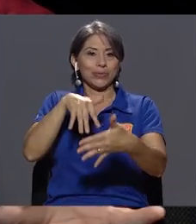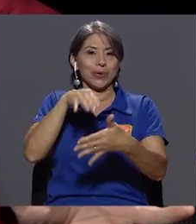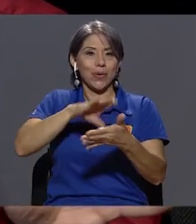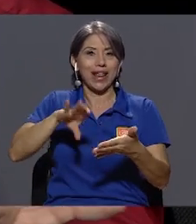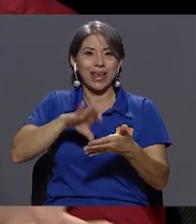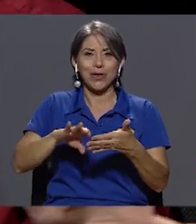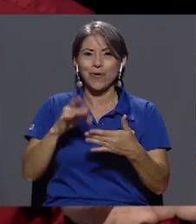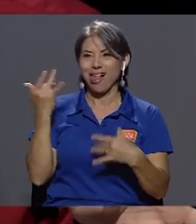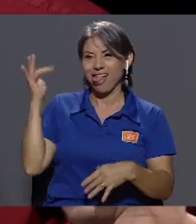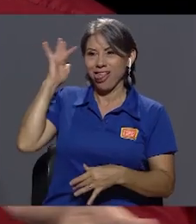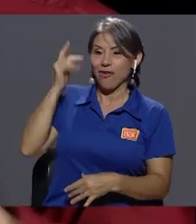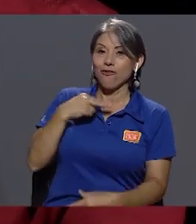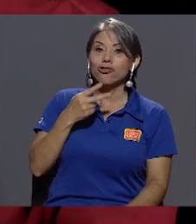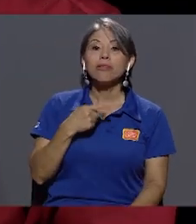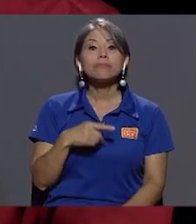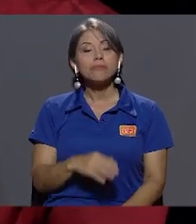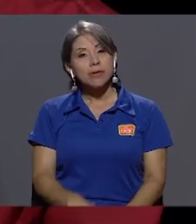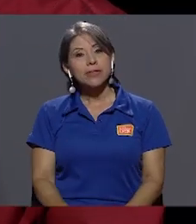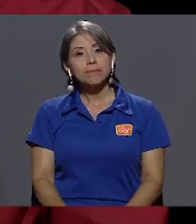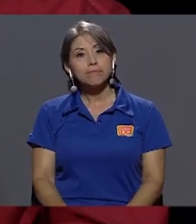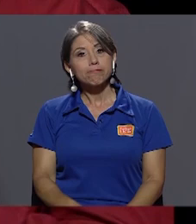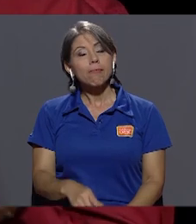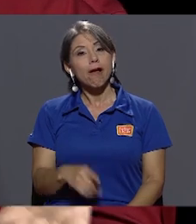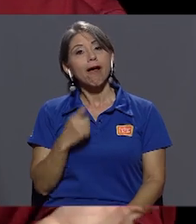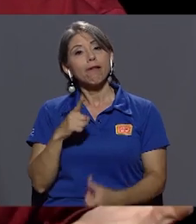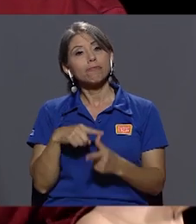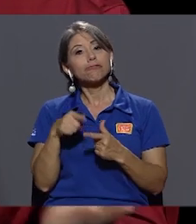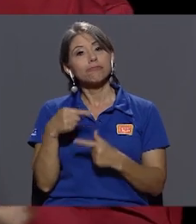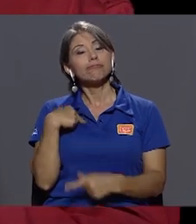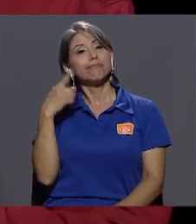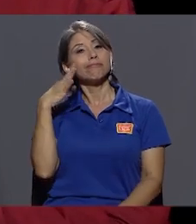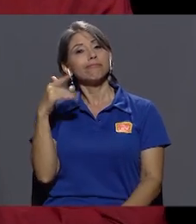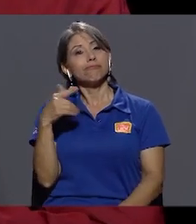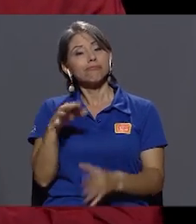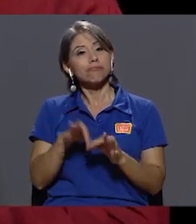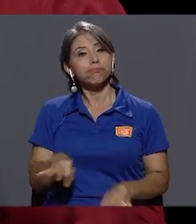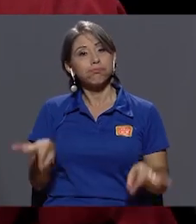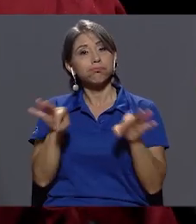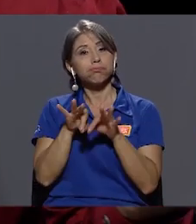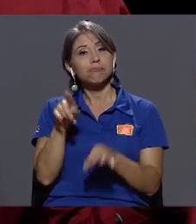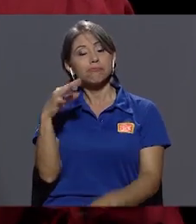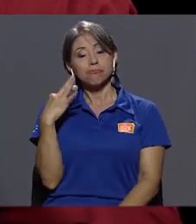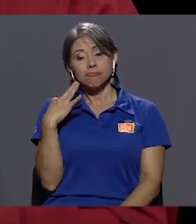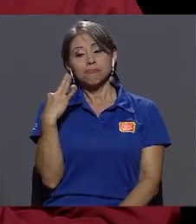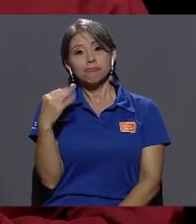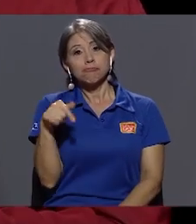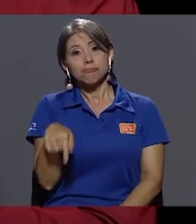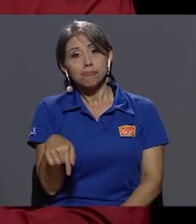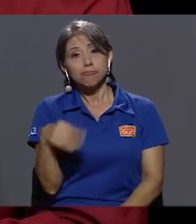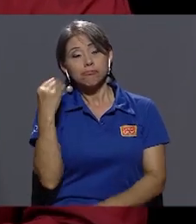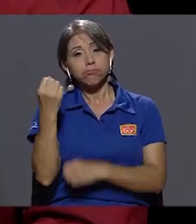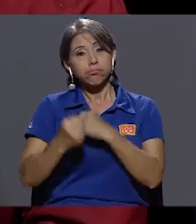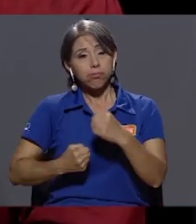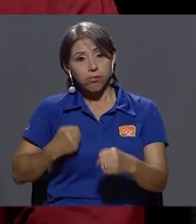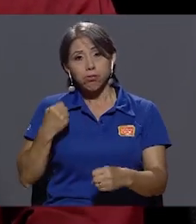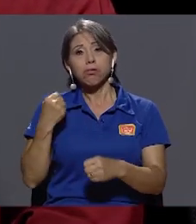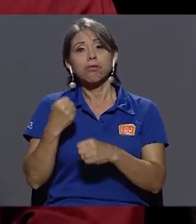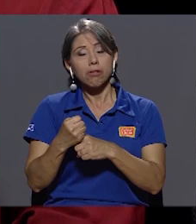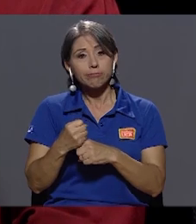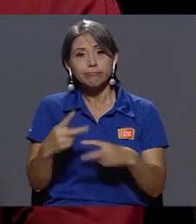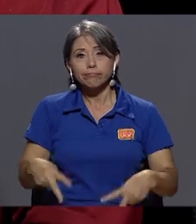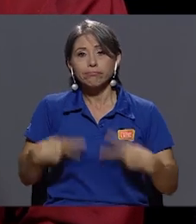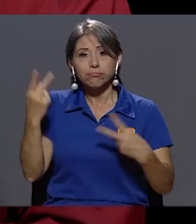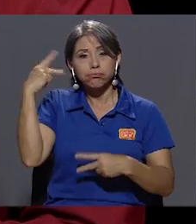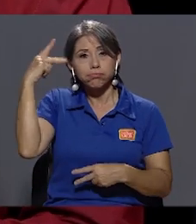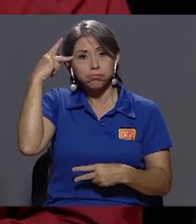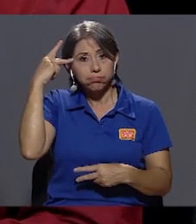Entonces, a mí me parece que es importante que usted me invita aquí, después de tantos años de estar en la